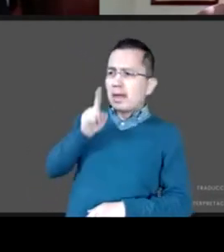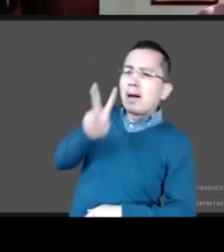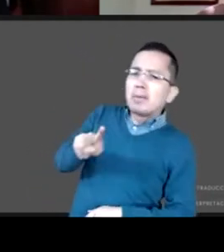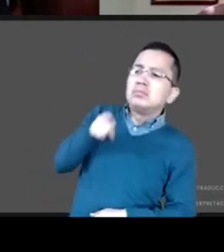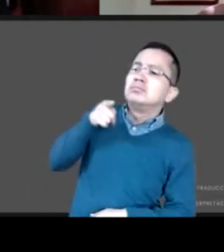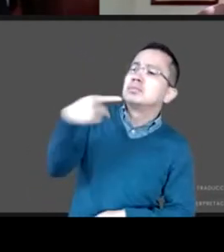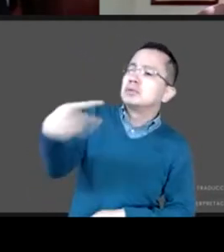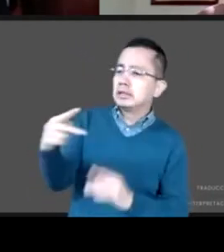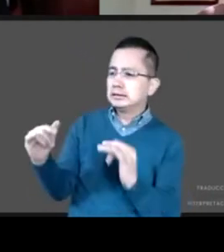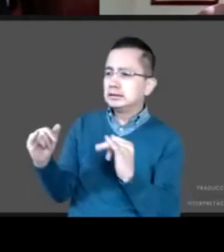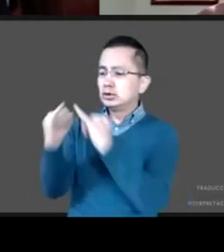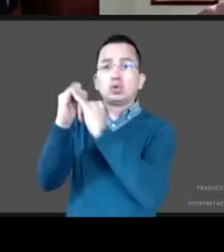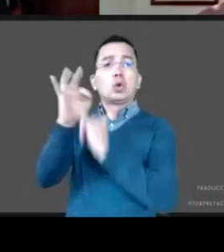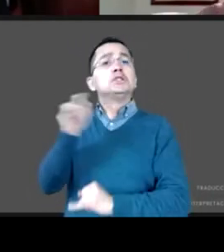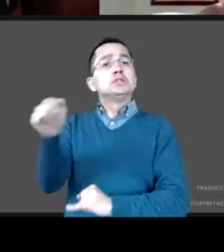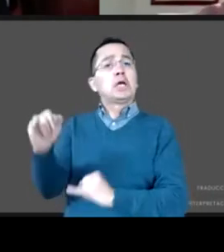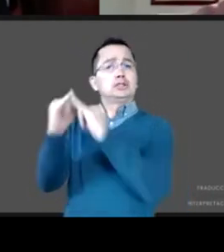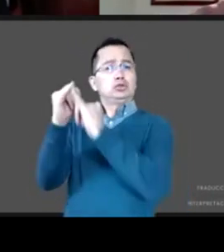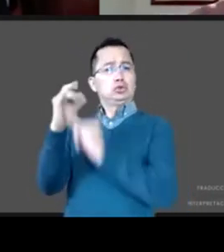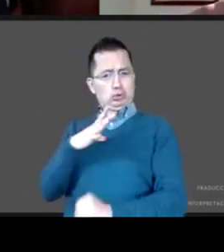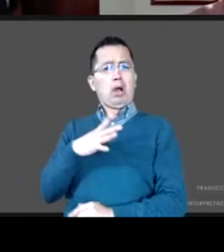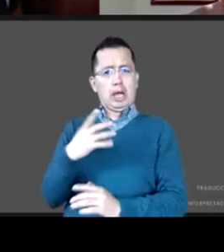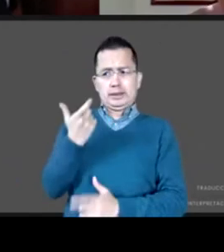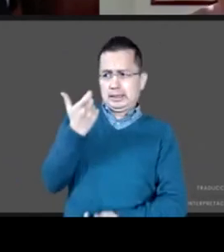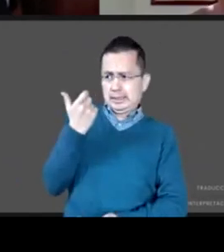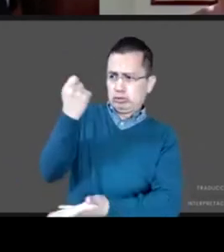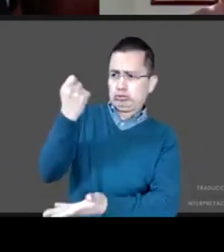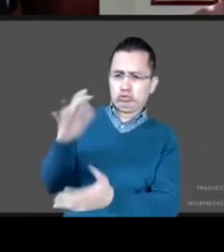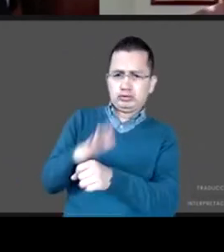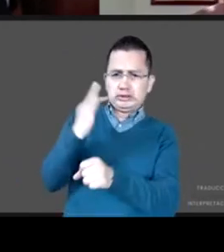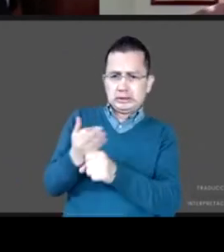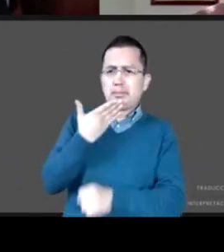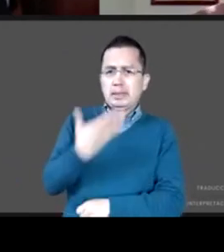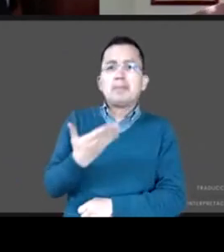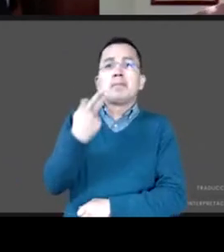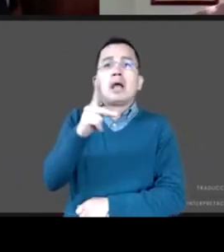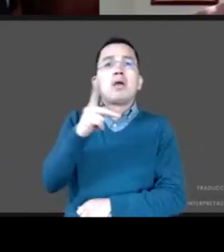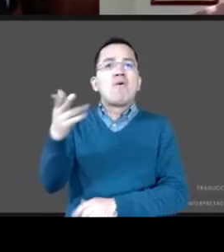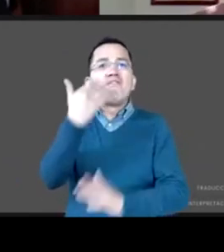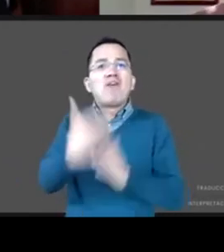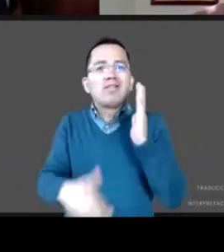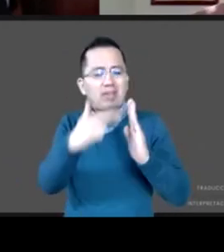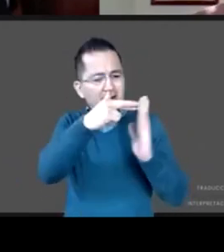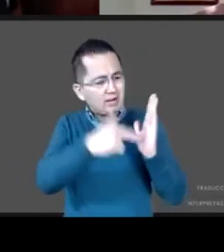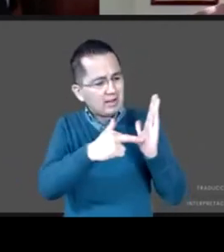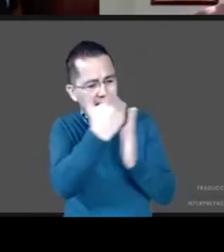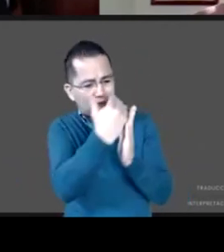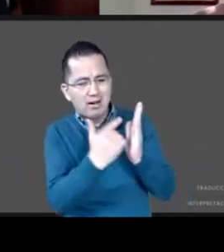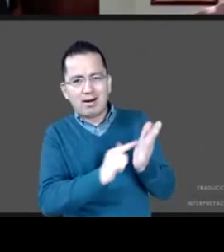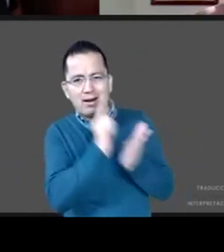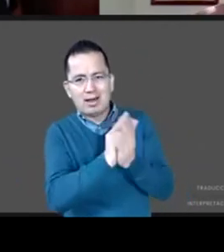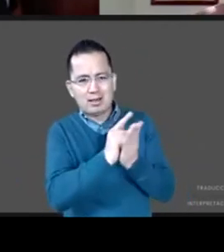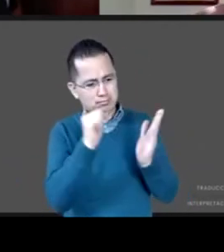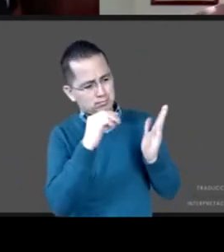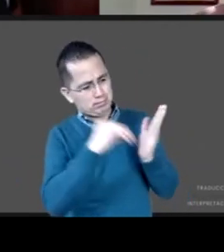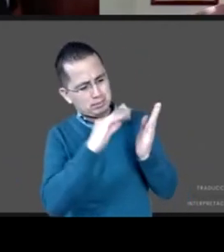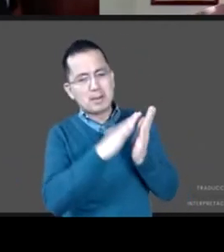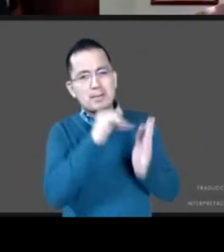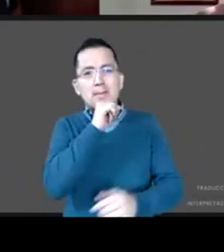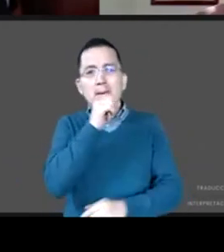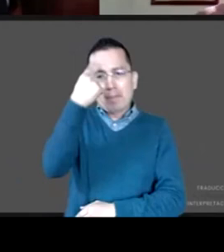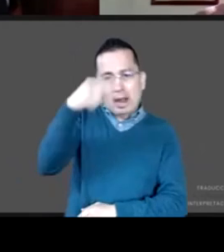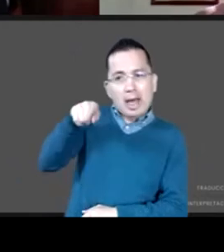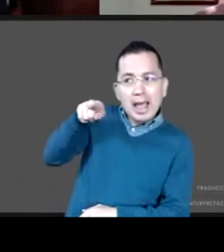normatividad que les permite. En ese sentido, sí hay que regionalizar esta enorme pregunta de la política pública social. ¿Qué